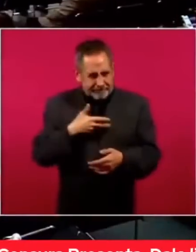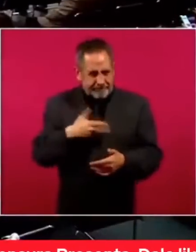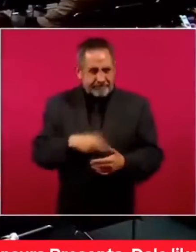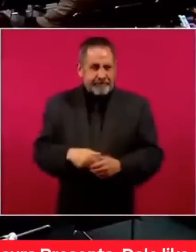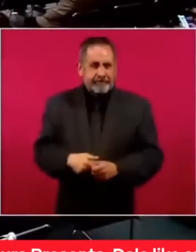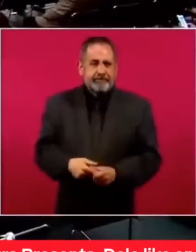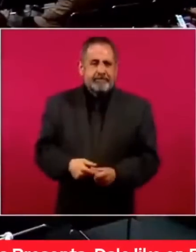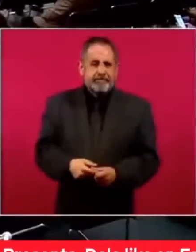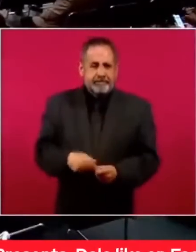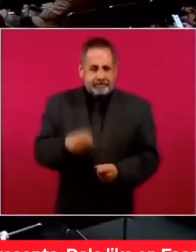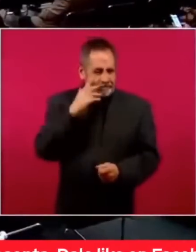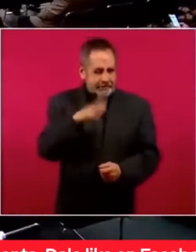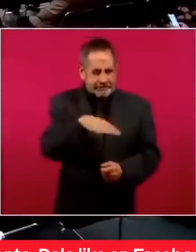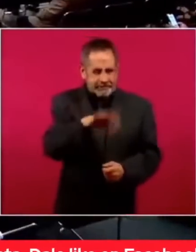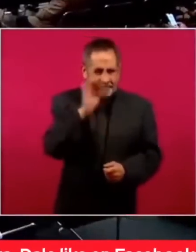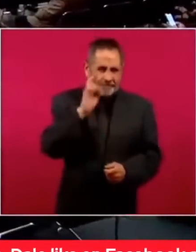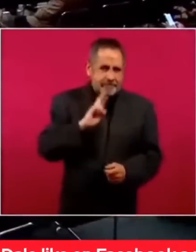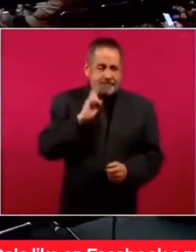a ver, búscala,